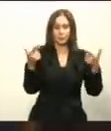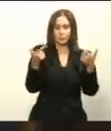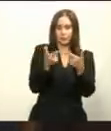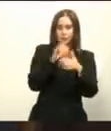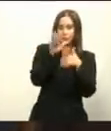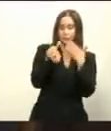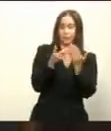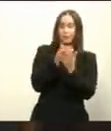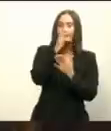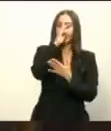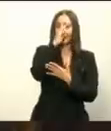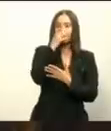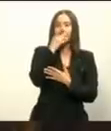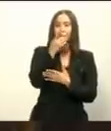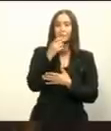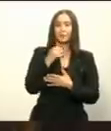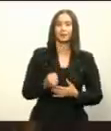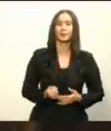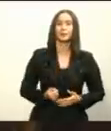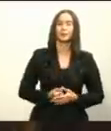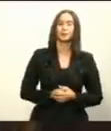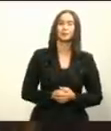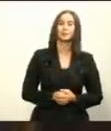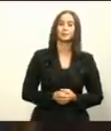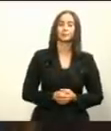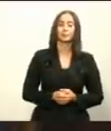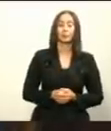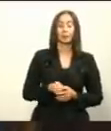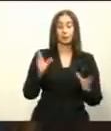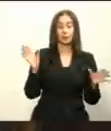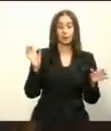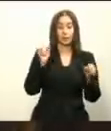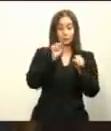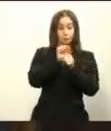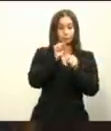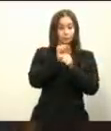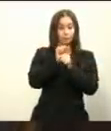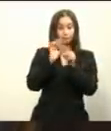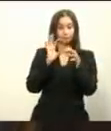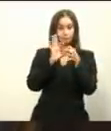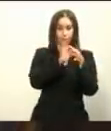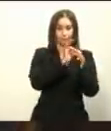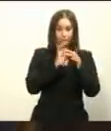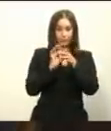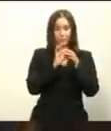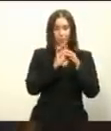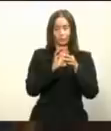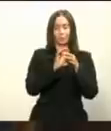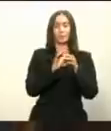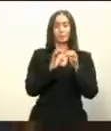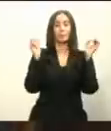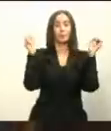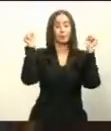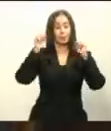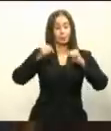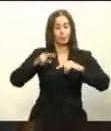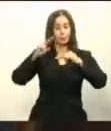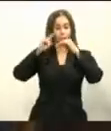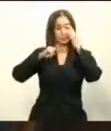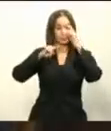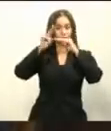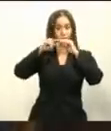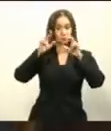para todo nuestro país. Trabajando juntos, podremos construir ciudades